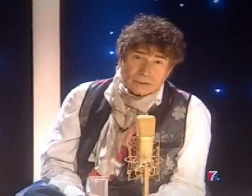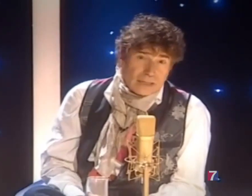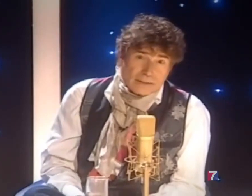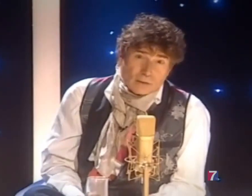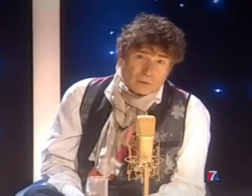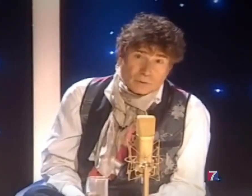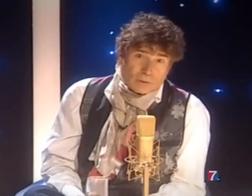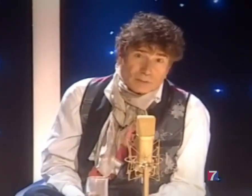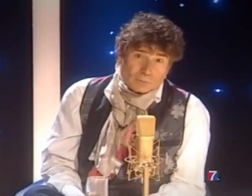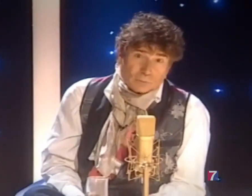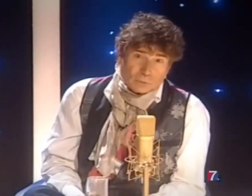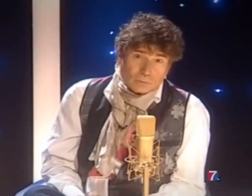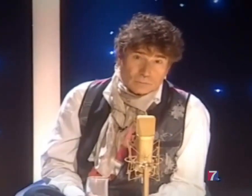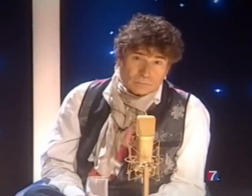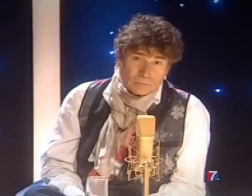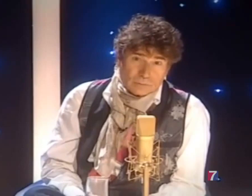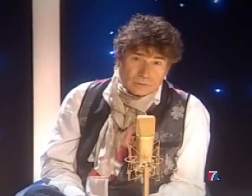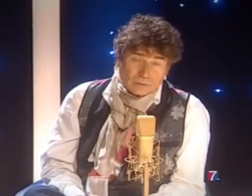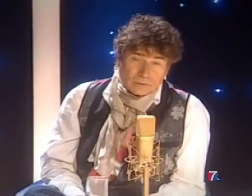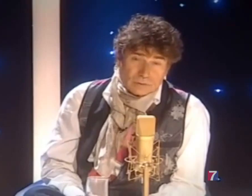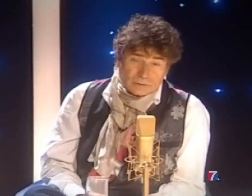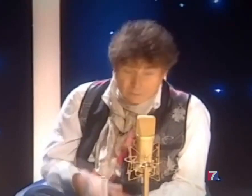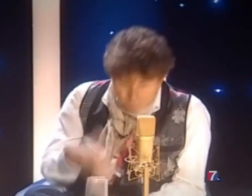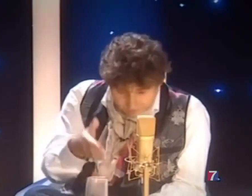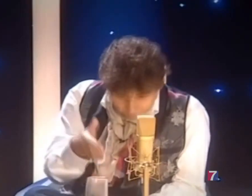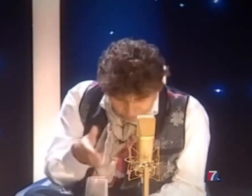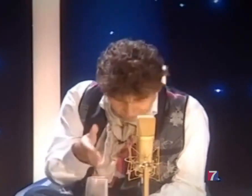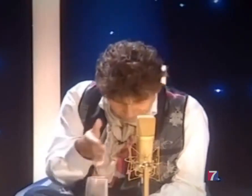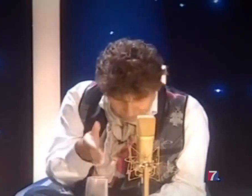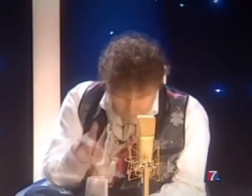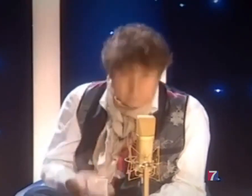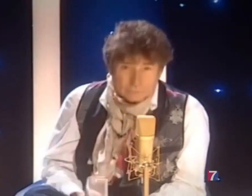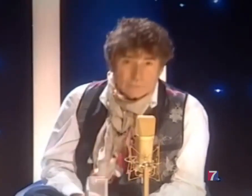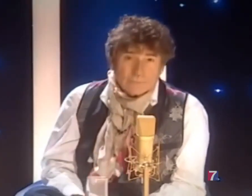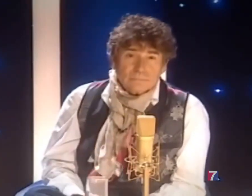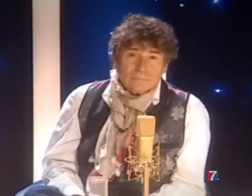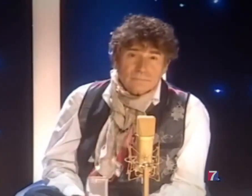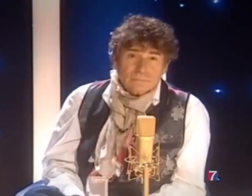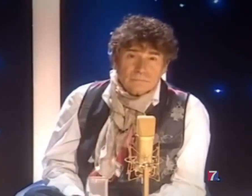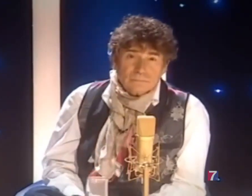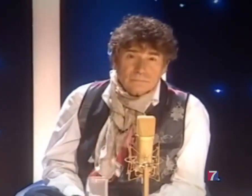en realidad lo mejor no era el futuro sino el momento que estás viviendo